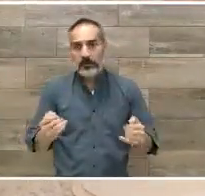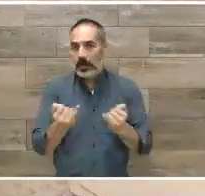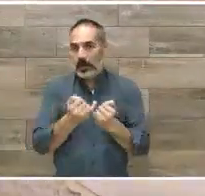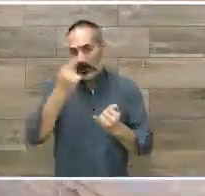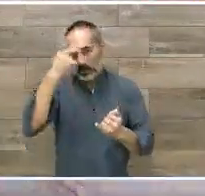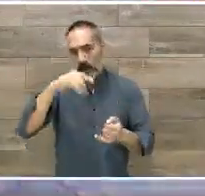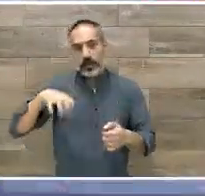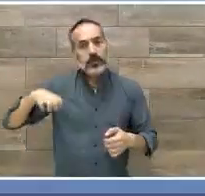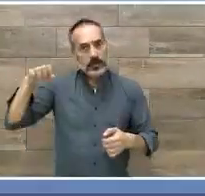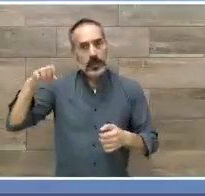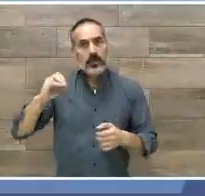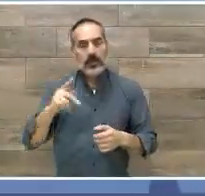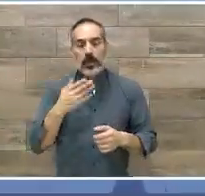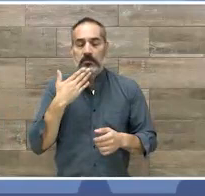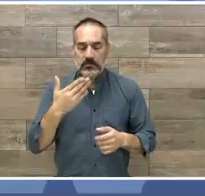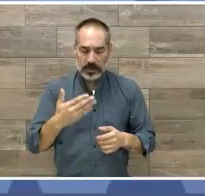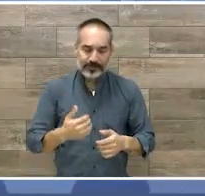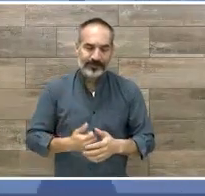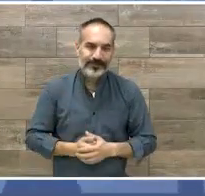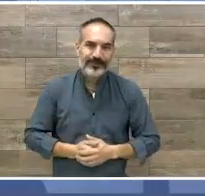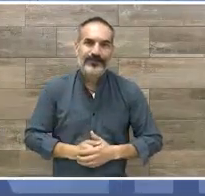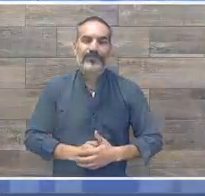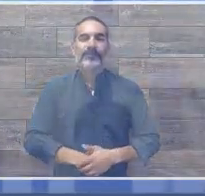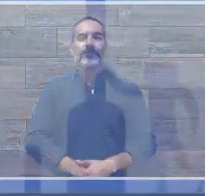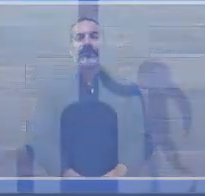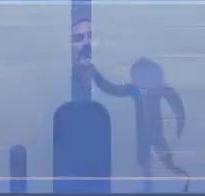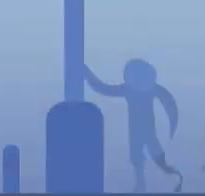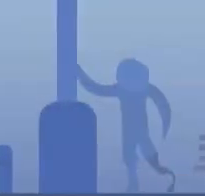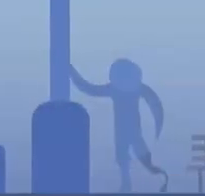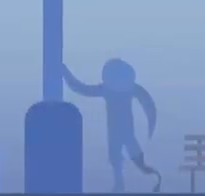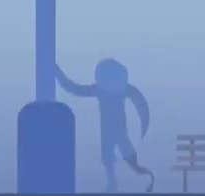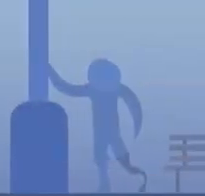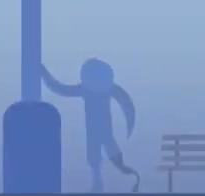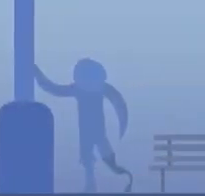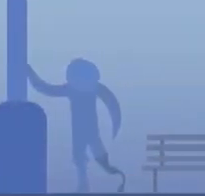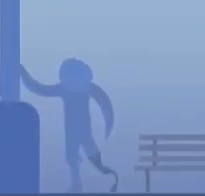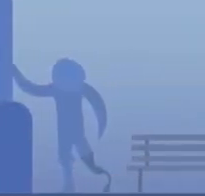cronológica. Para Abrancancha, José Luis Vallejo Morales